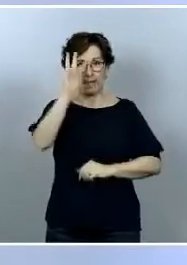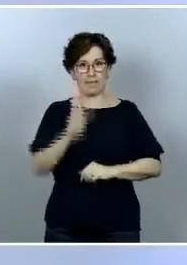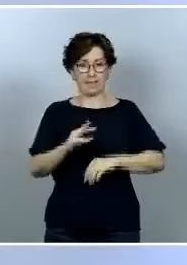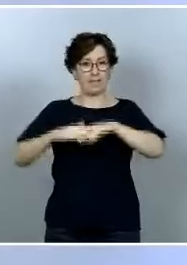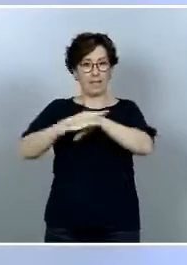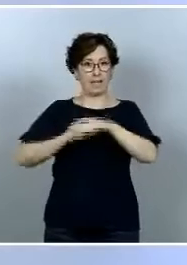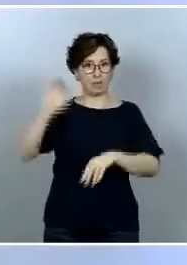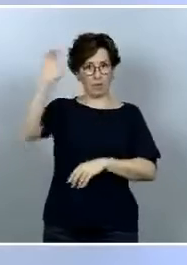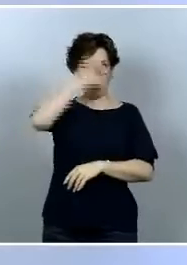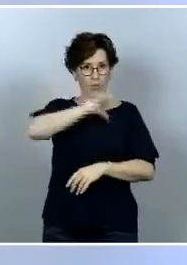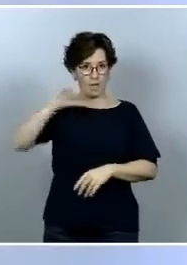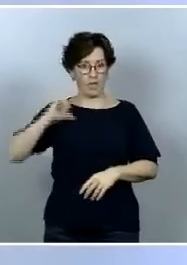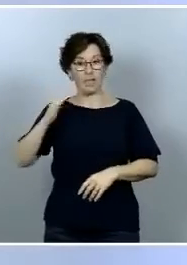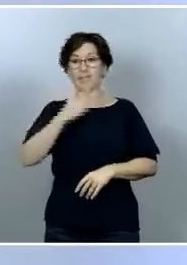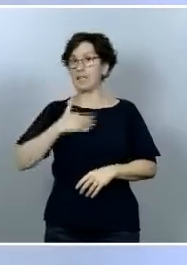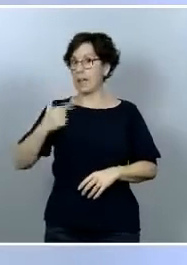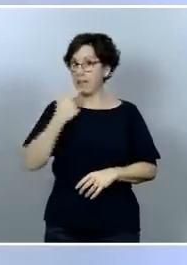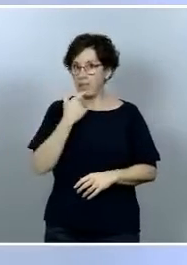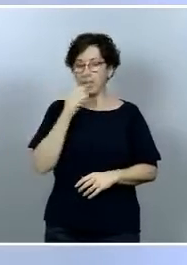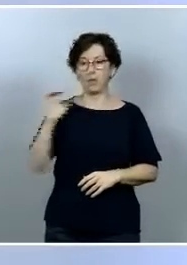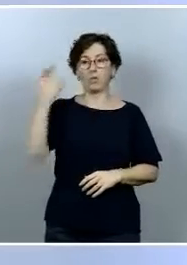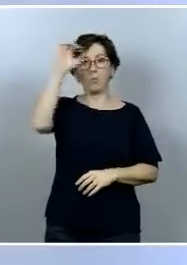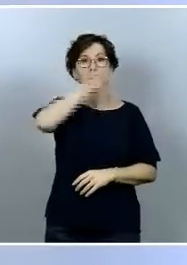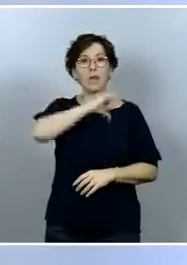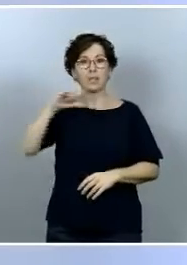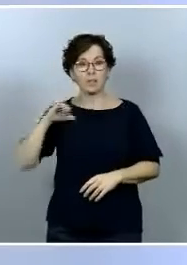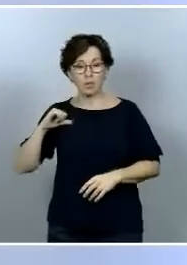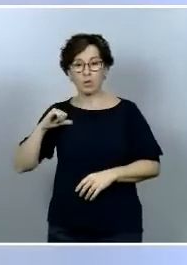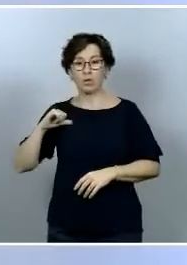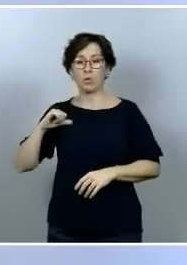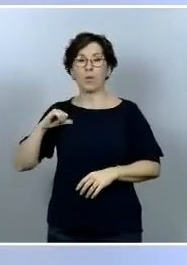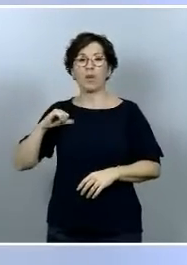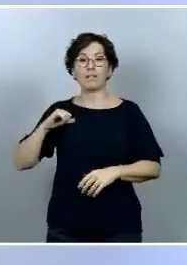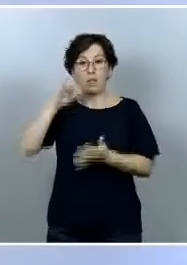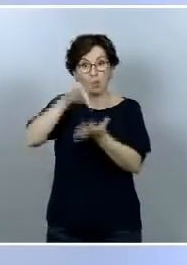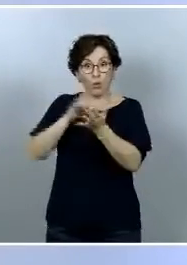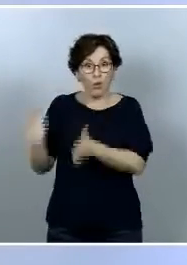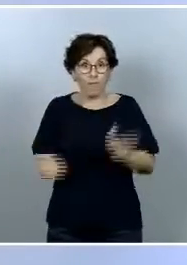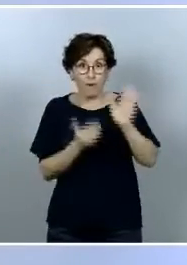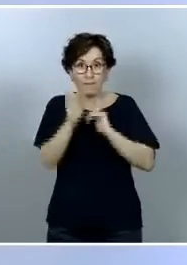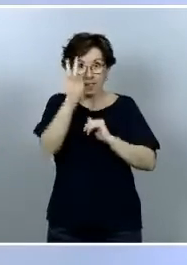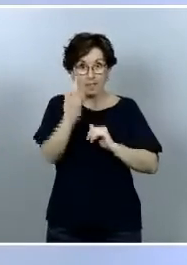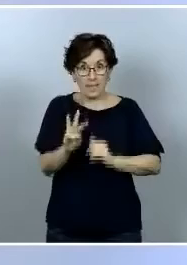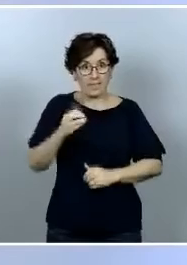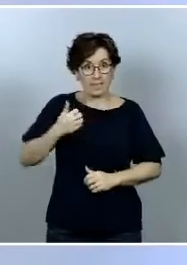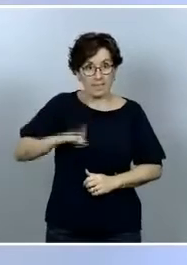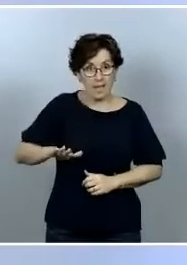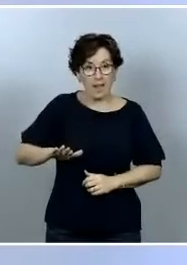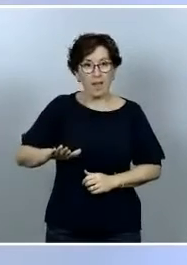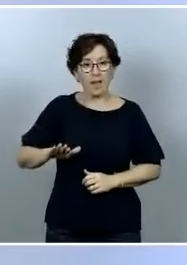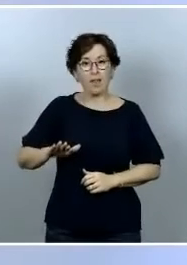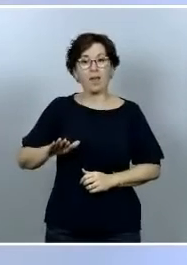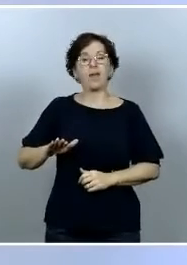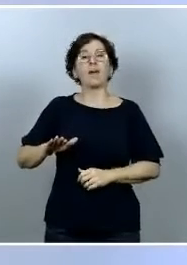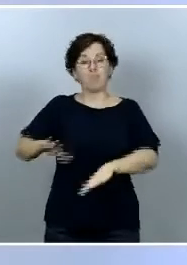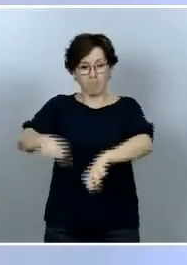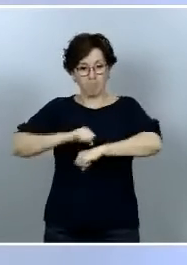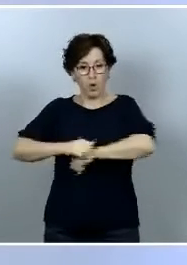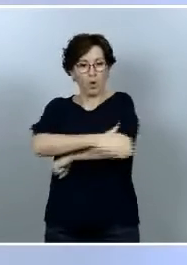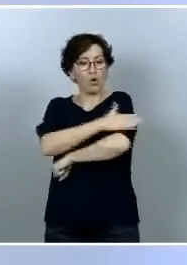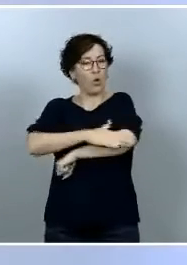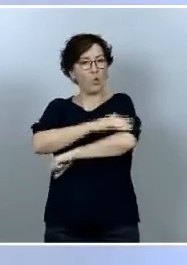comunidades autónomas, aquellas unidades territoriales que estén en fase 3 van a ser gobernadas de forma plena,